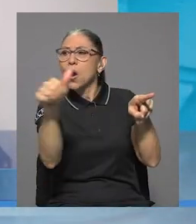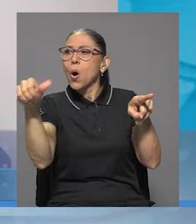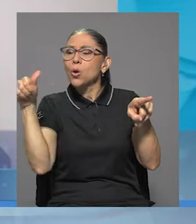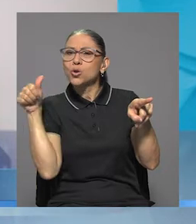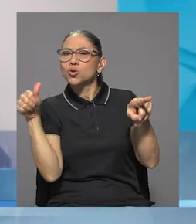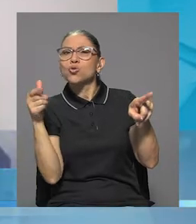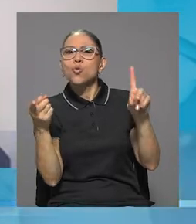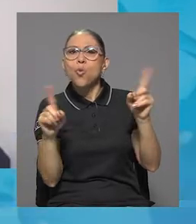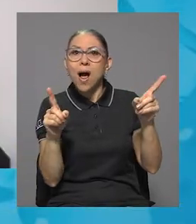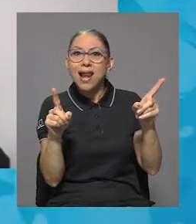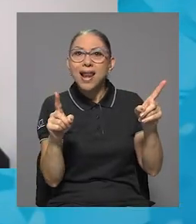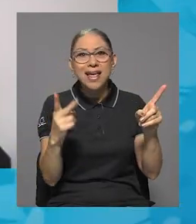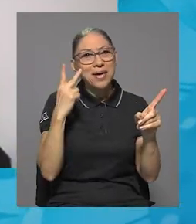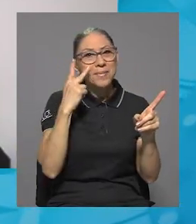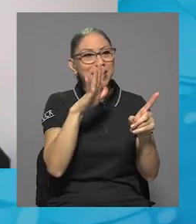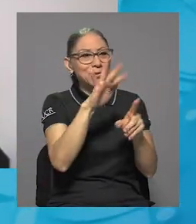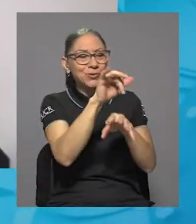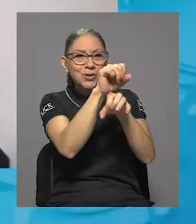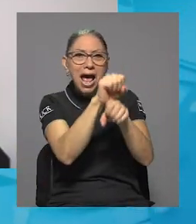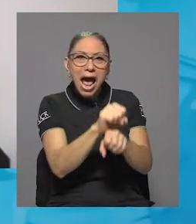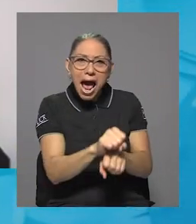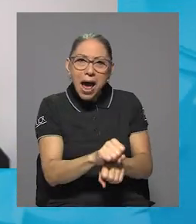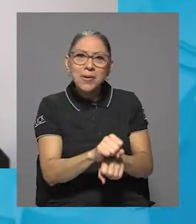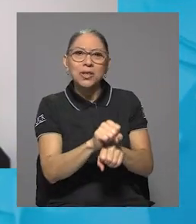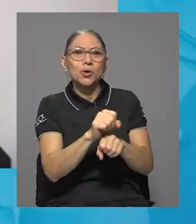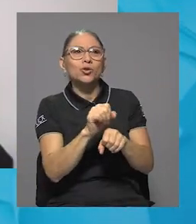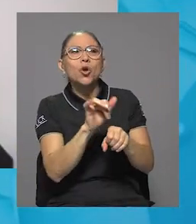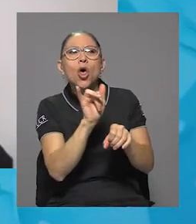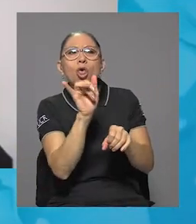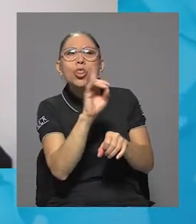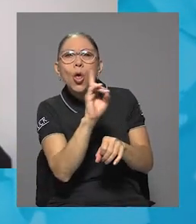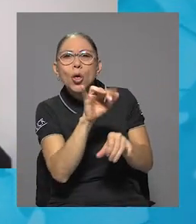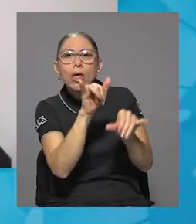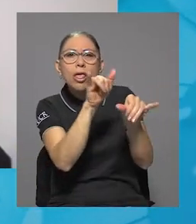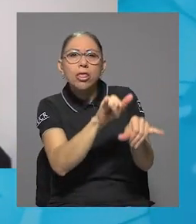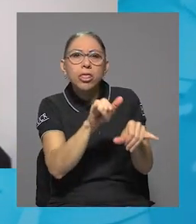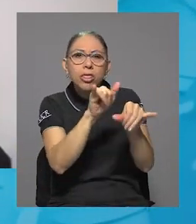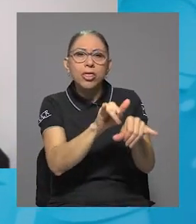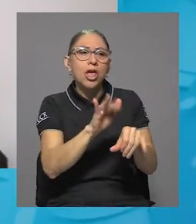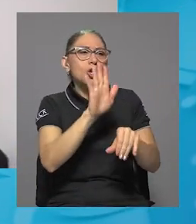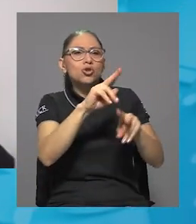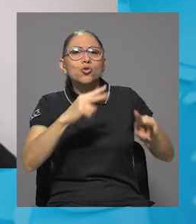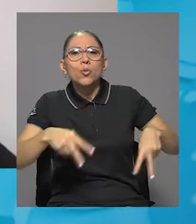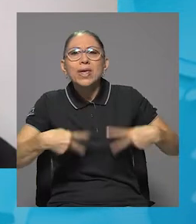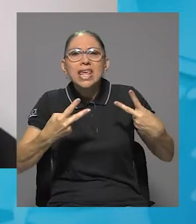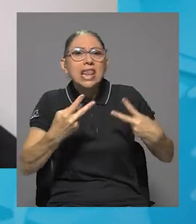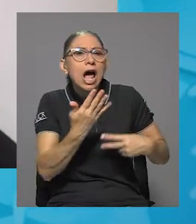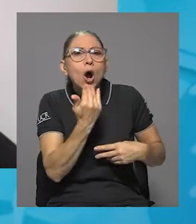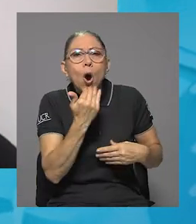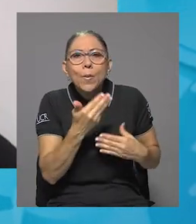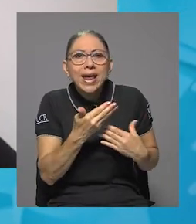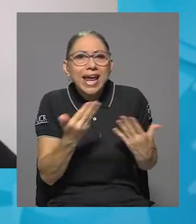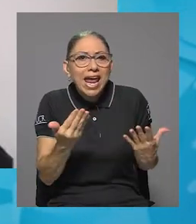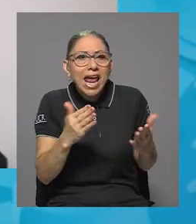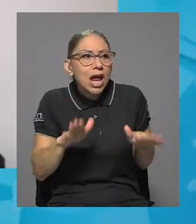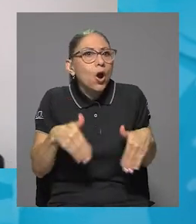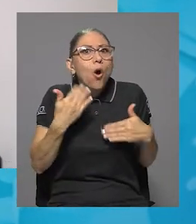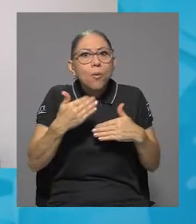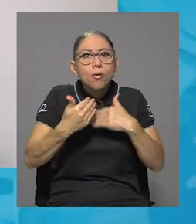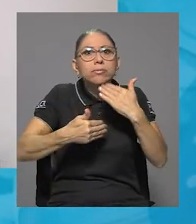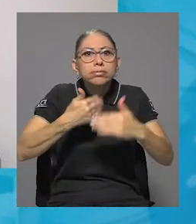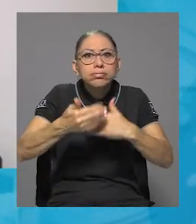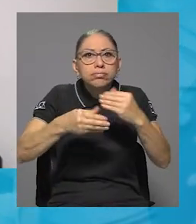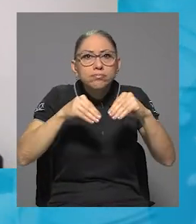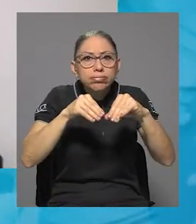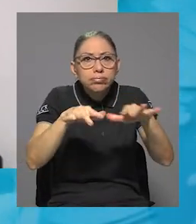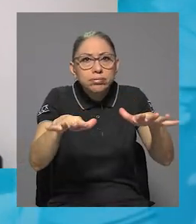nidos, de vida, el ciclo de vida, qué es lo que come, cómo se reproduce, todos esos aspectos que